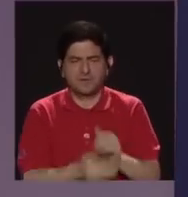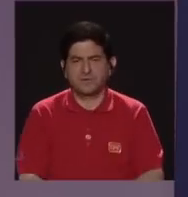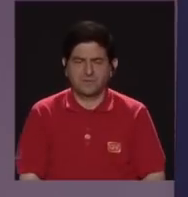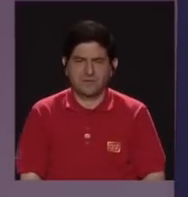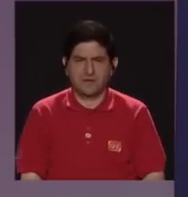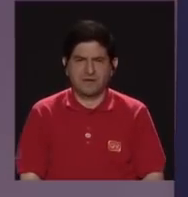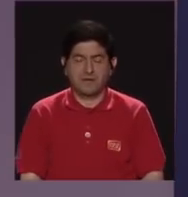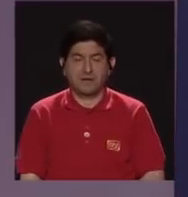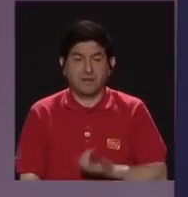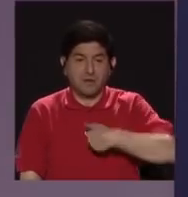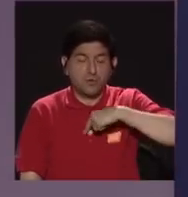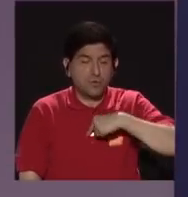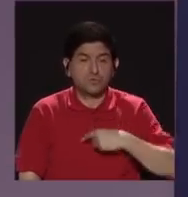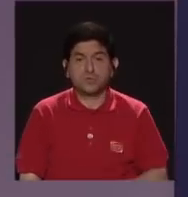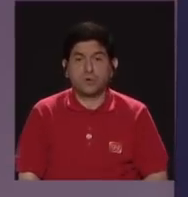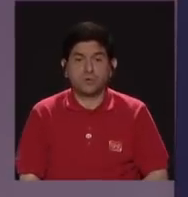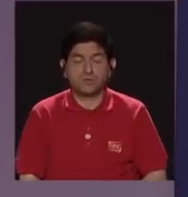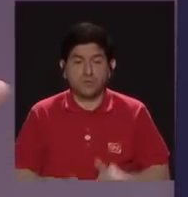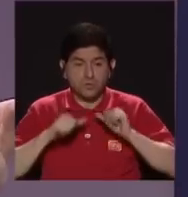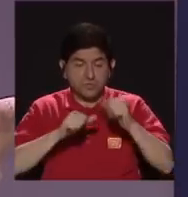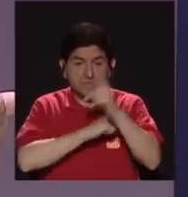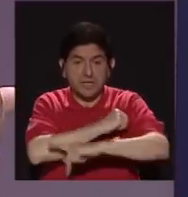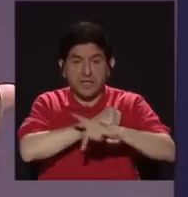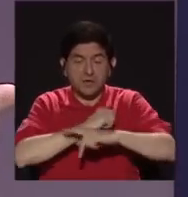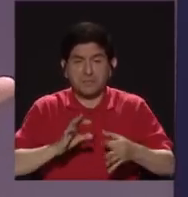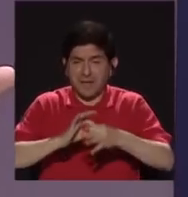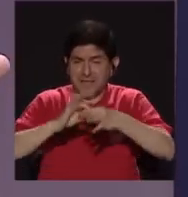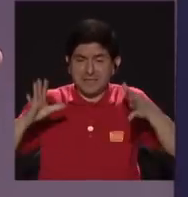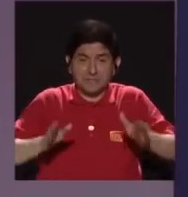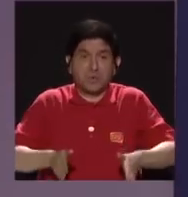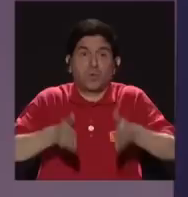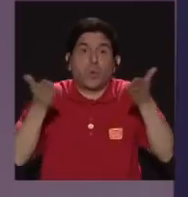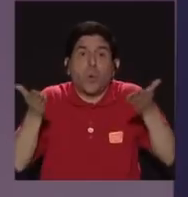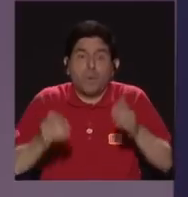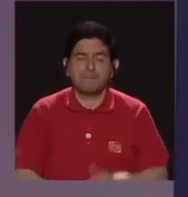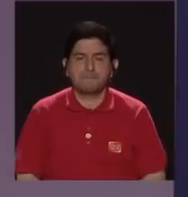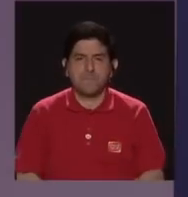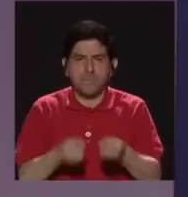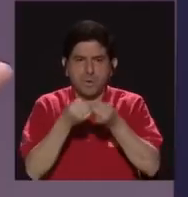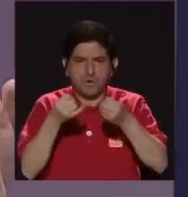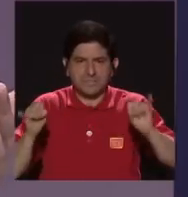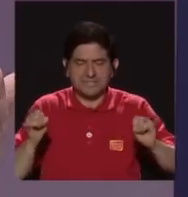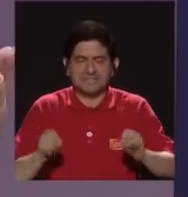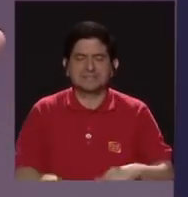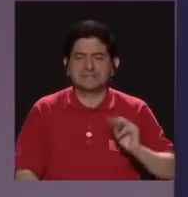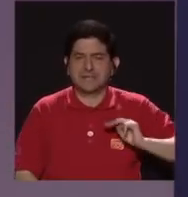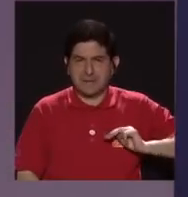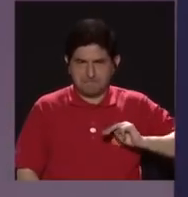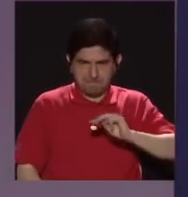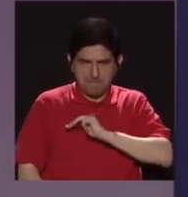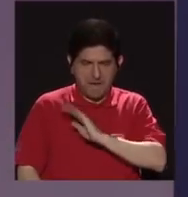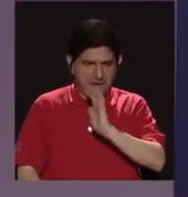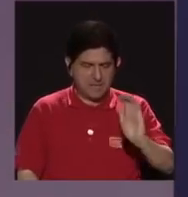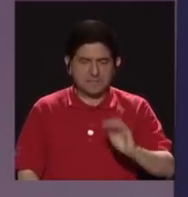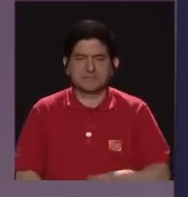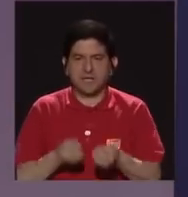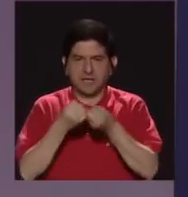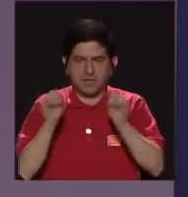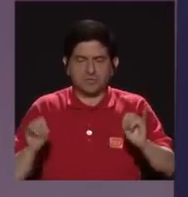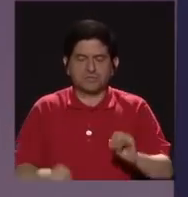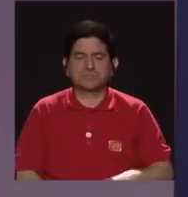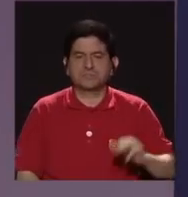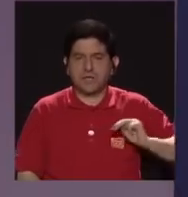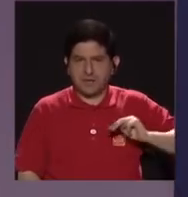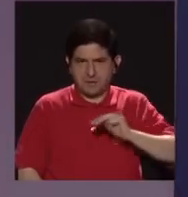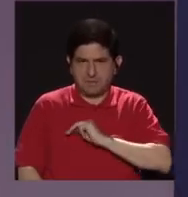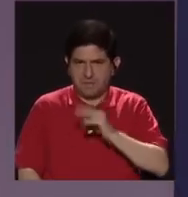cómo vamos a caminar en un país tan desarticulado, sin un ministerio como tal de la niñez, sin un ministerio como tal de la mujer,